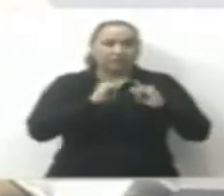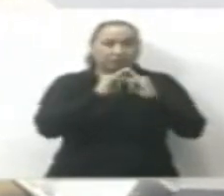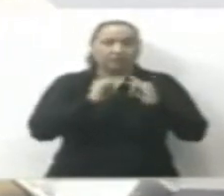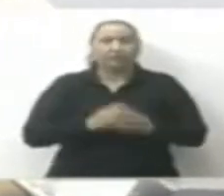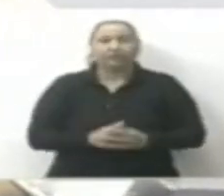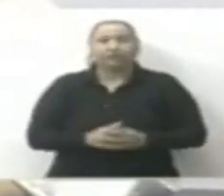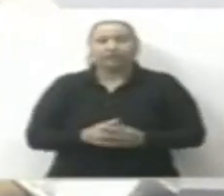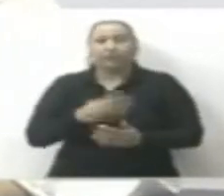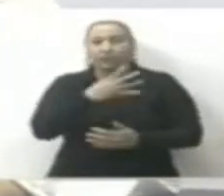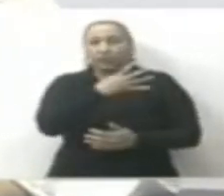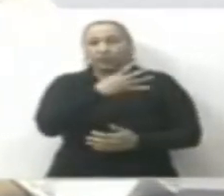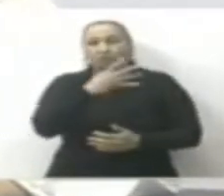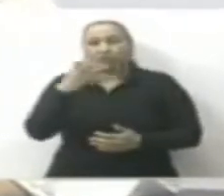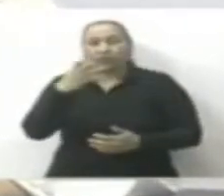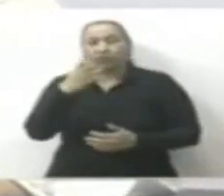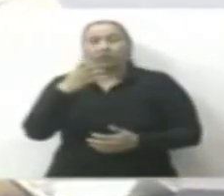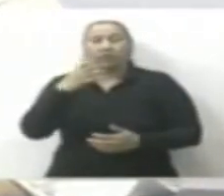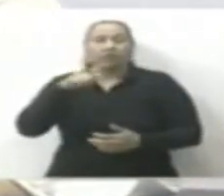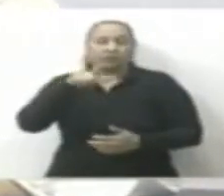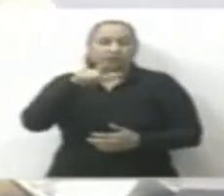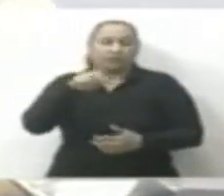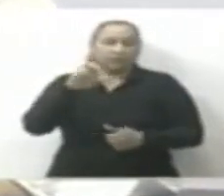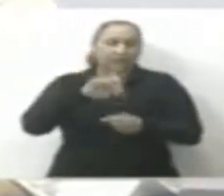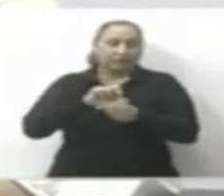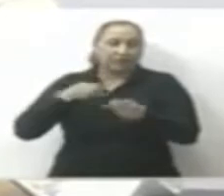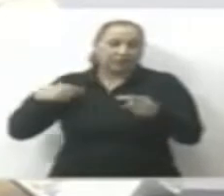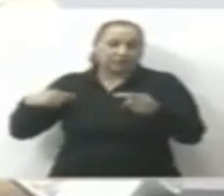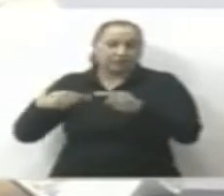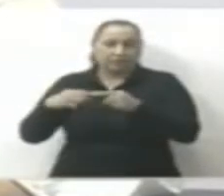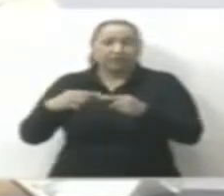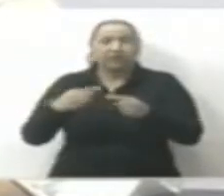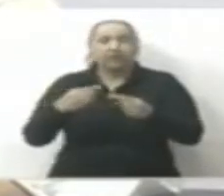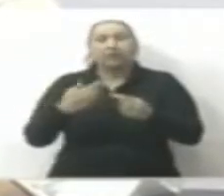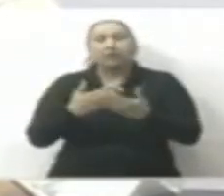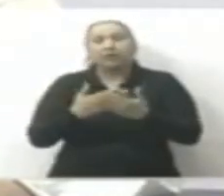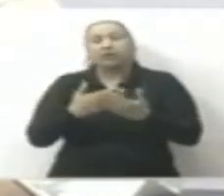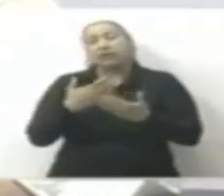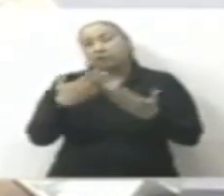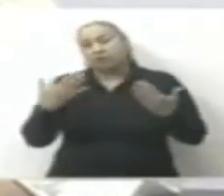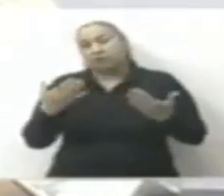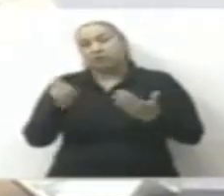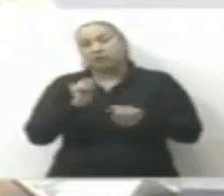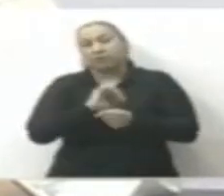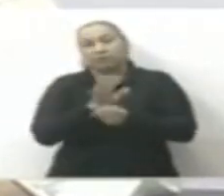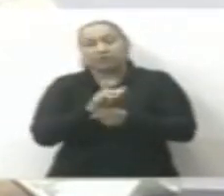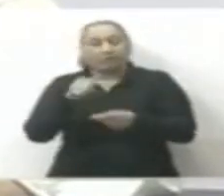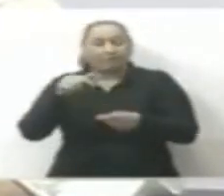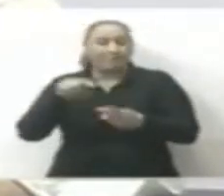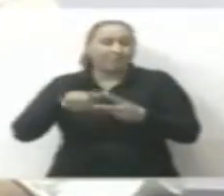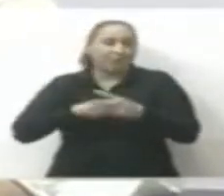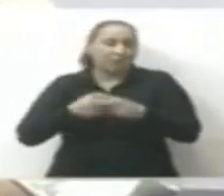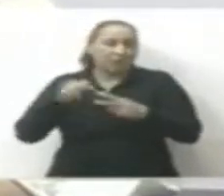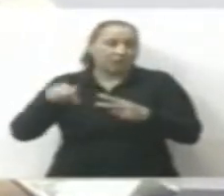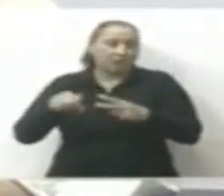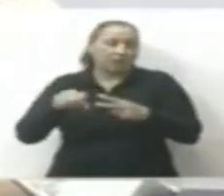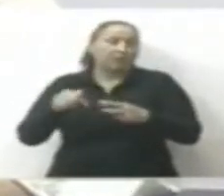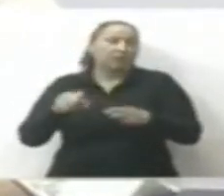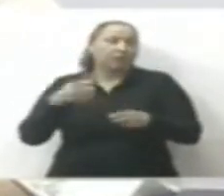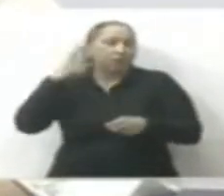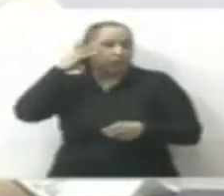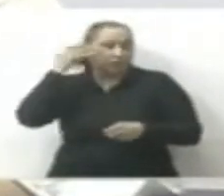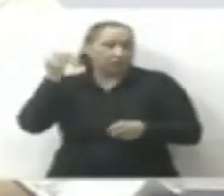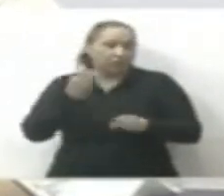417 días desde el inicio de la contingencia por la presencia del virus del SARS-CoV-2 en el territorio estatal